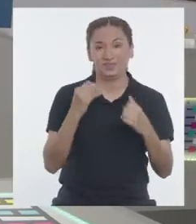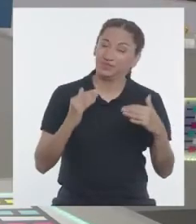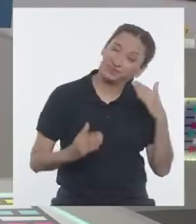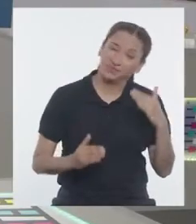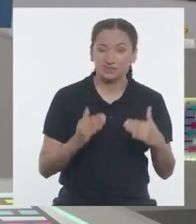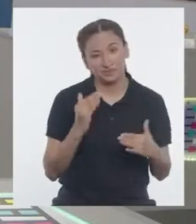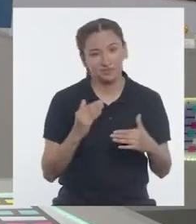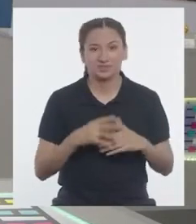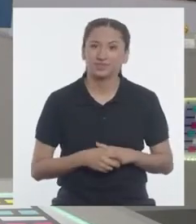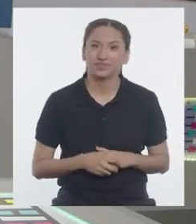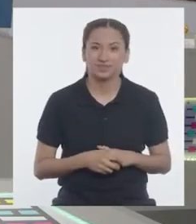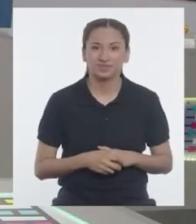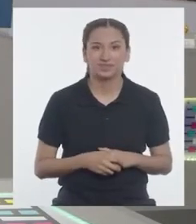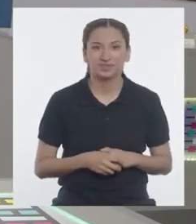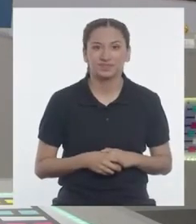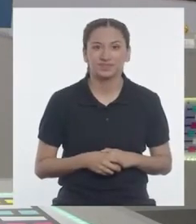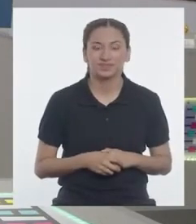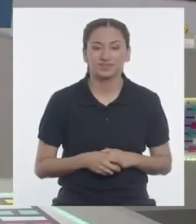Maquita!